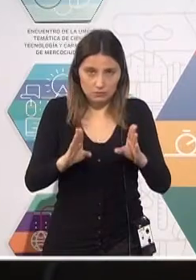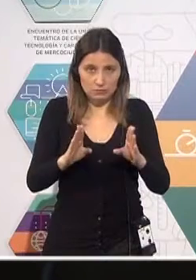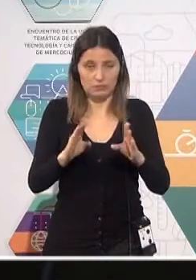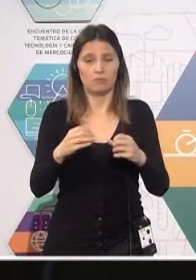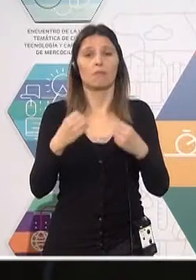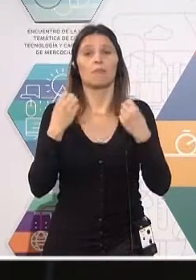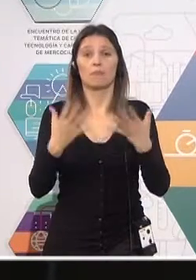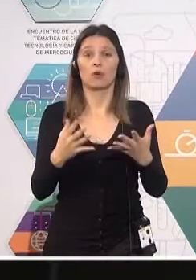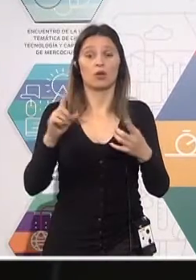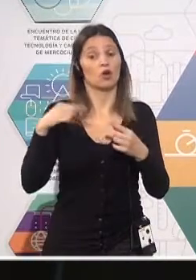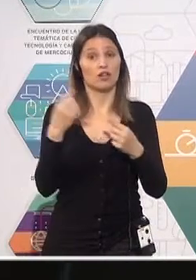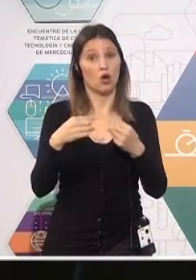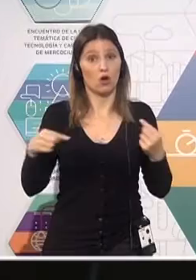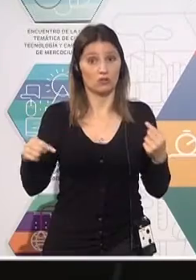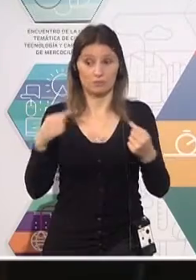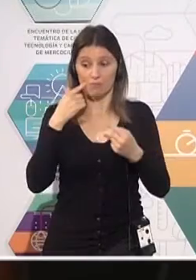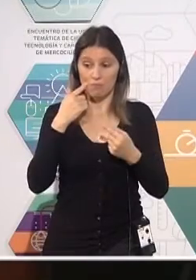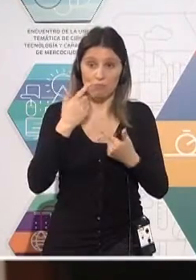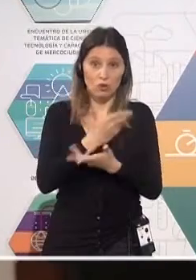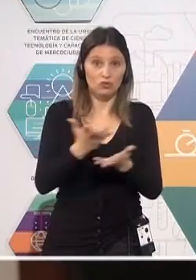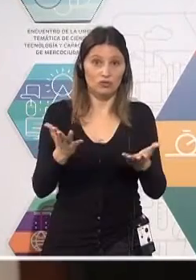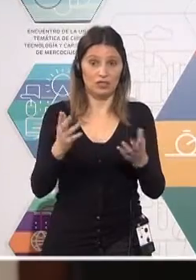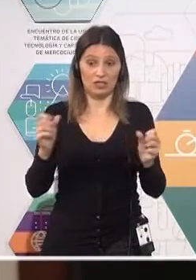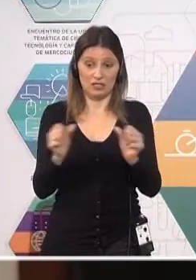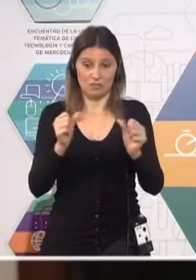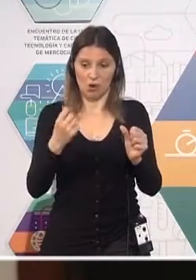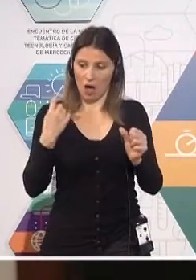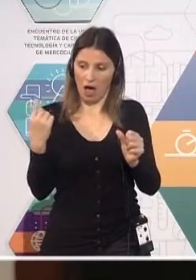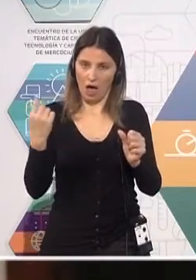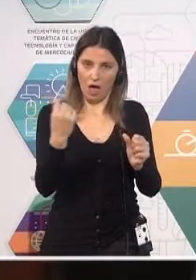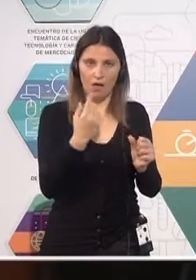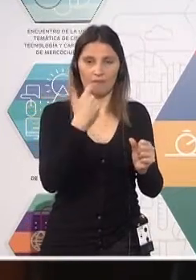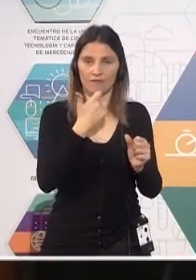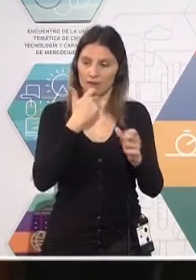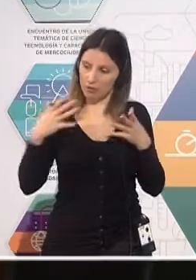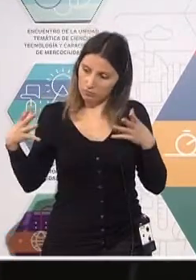porque todas las otras cosas que yo mostré anteriormente fueron iniciativas individuales que no estaban centralizadas.